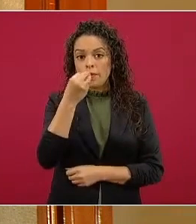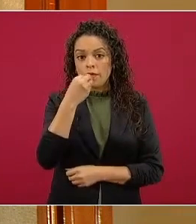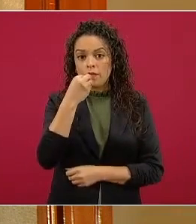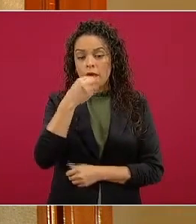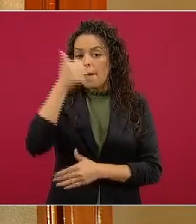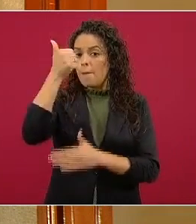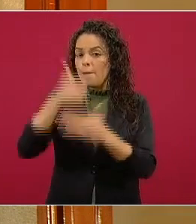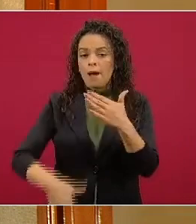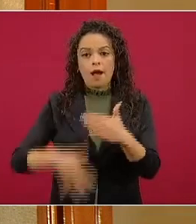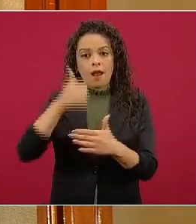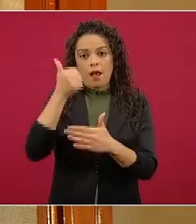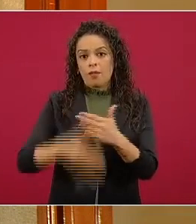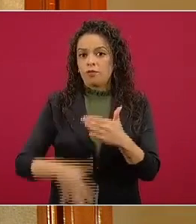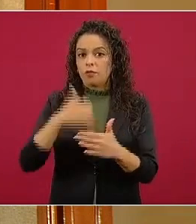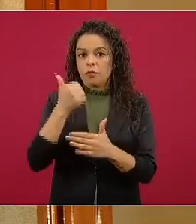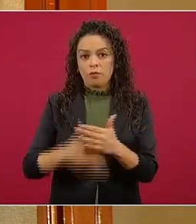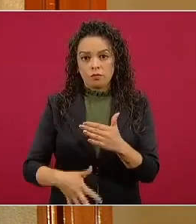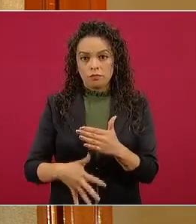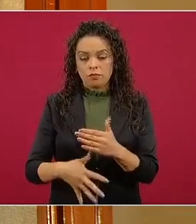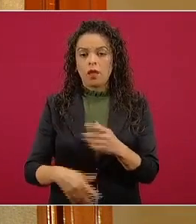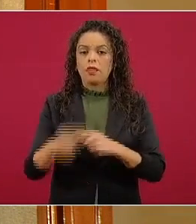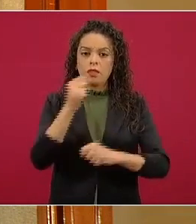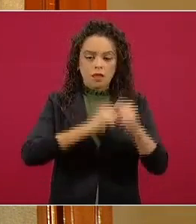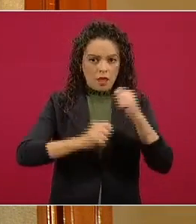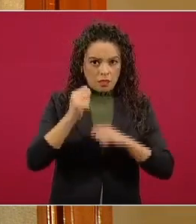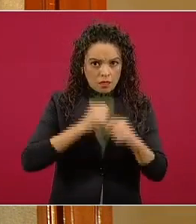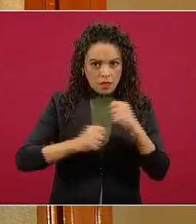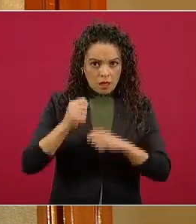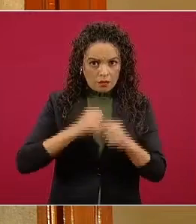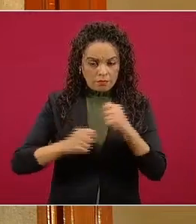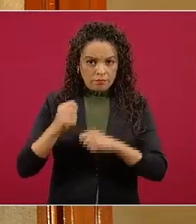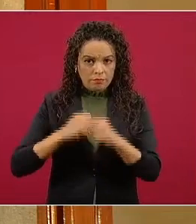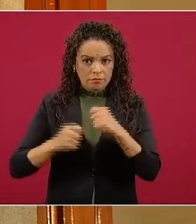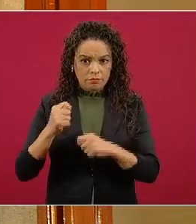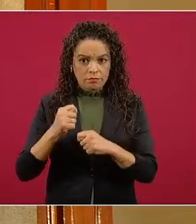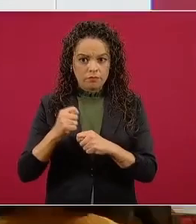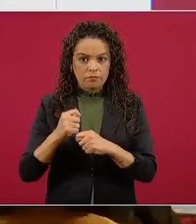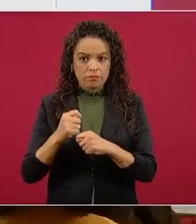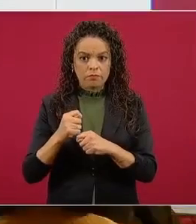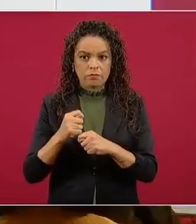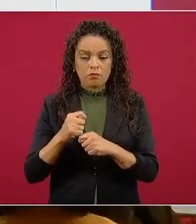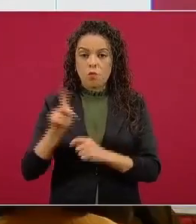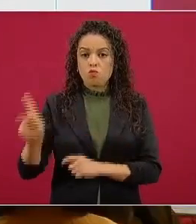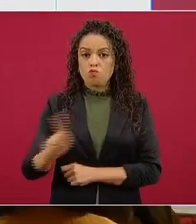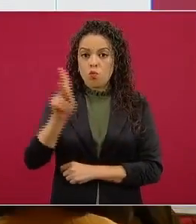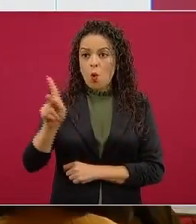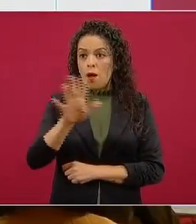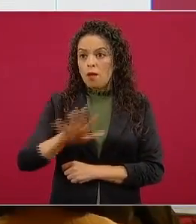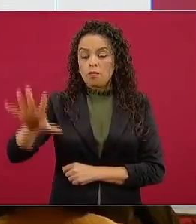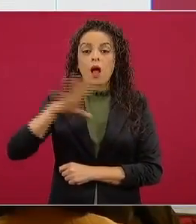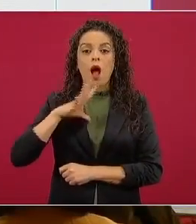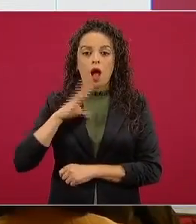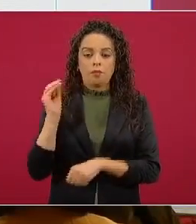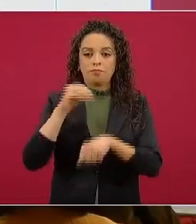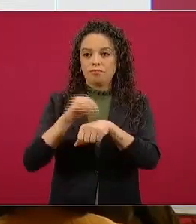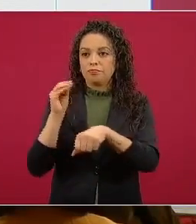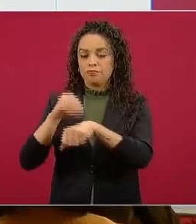bajos precios en tiendas que están ubicadas en los pueblos. Cumplido,